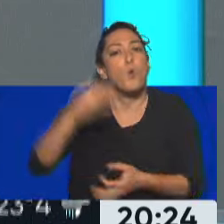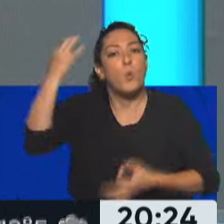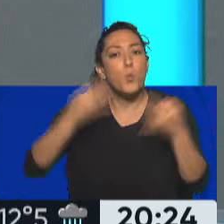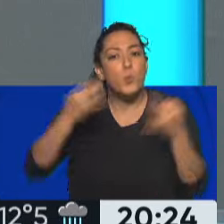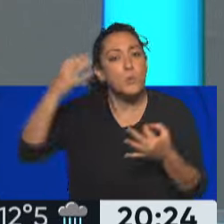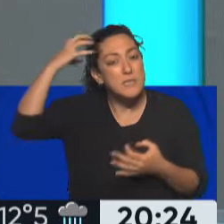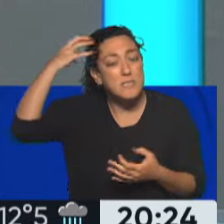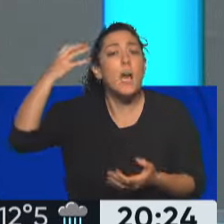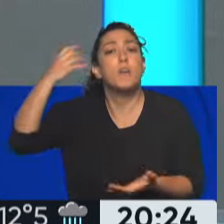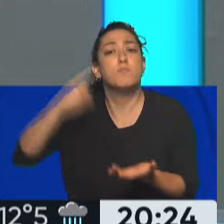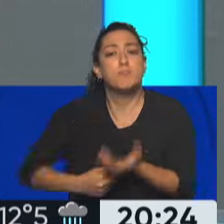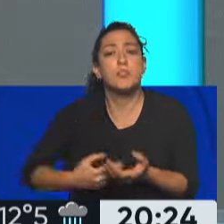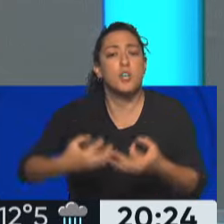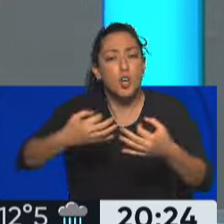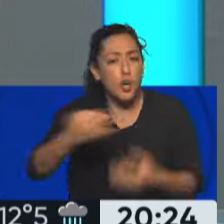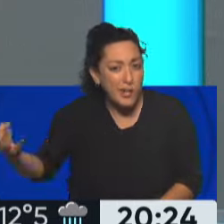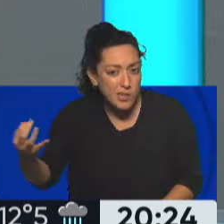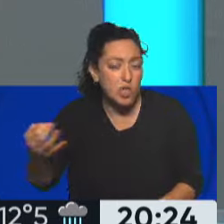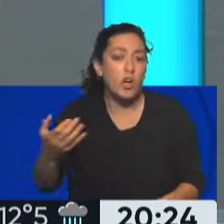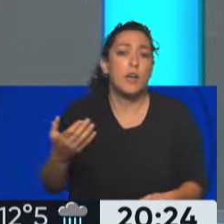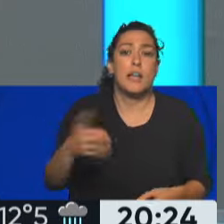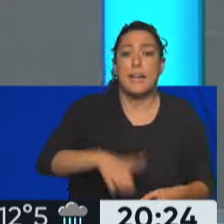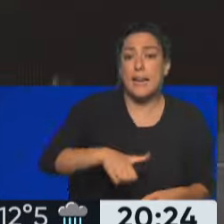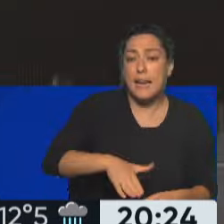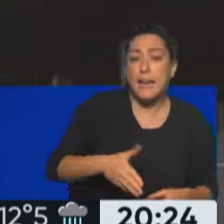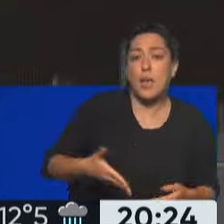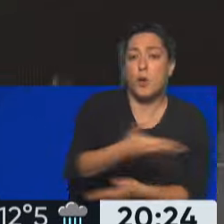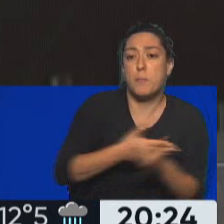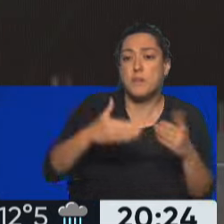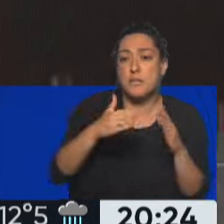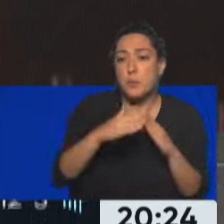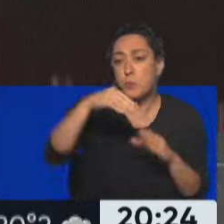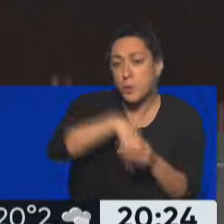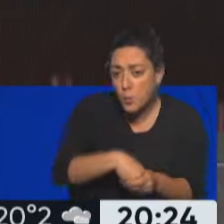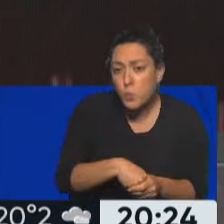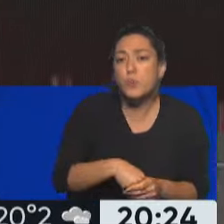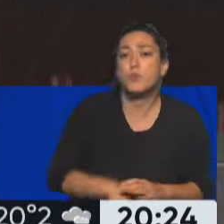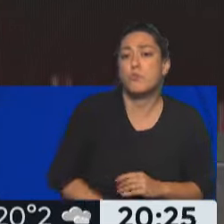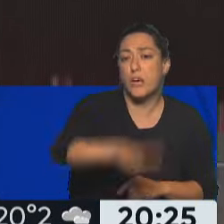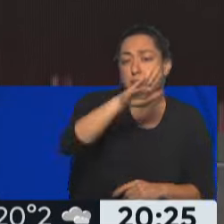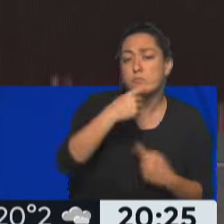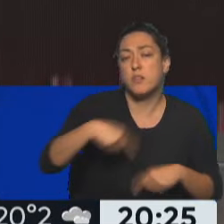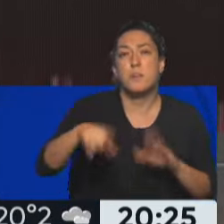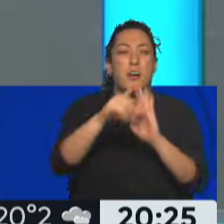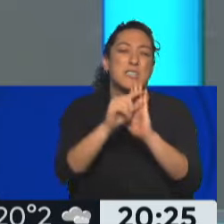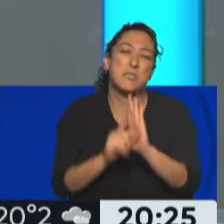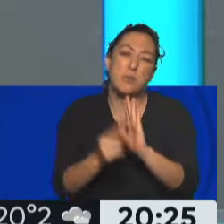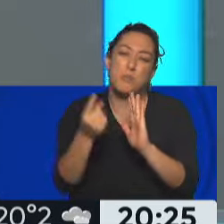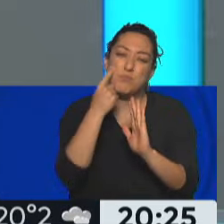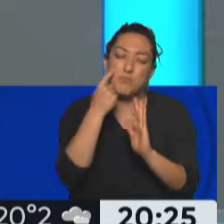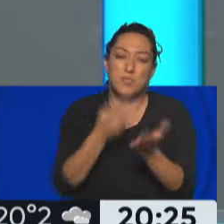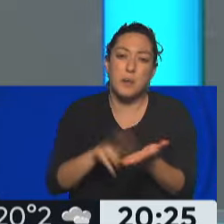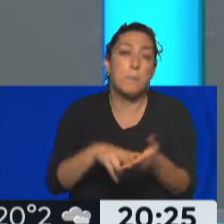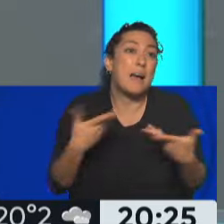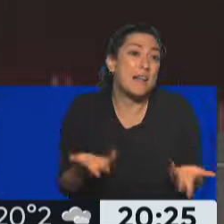decir que es cierto que hay socioafectividad, que el niño crece con Y también que necesario revisar ciertos artículos que quedan un poco antiguos. norma. Para eso están los